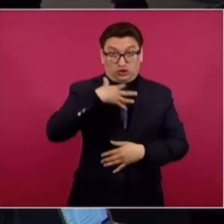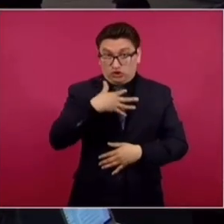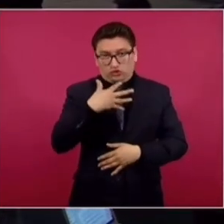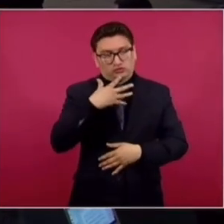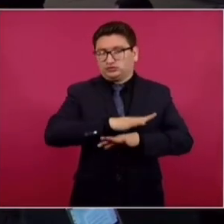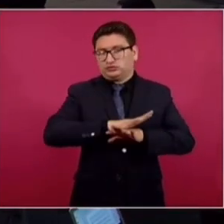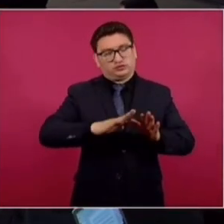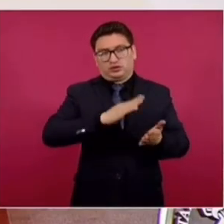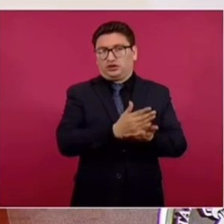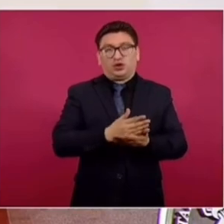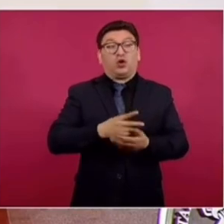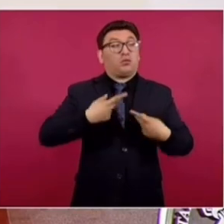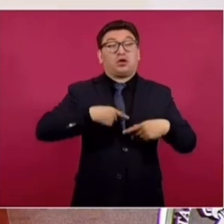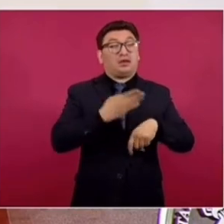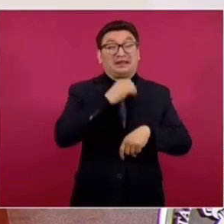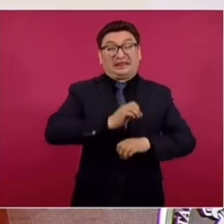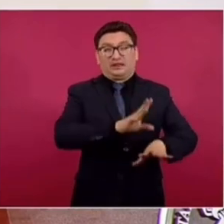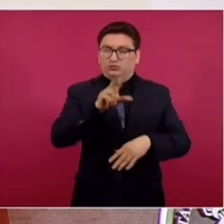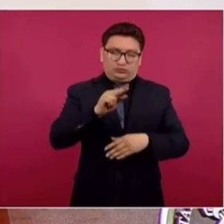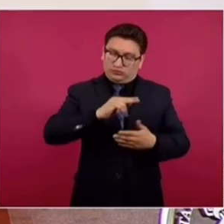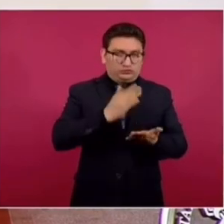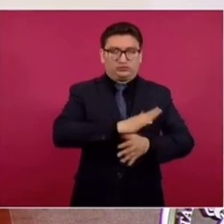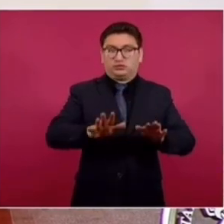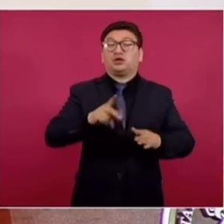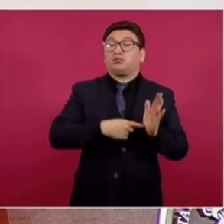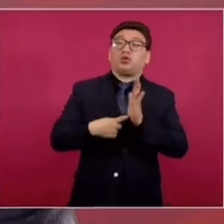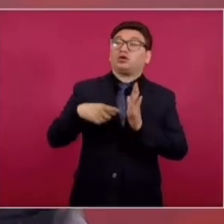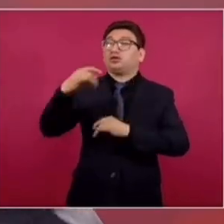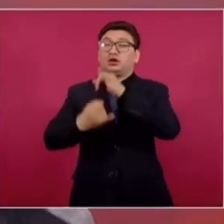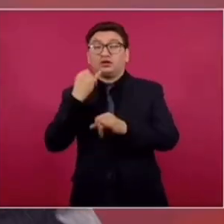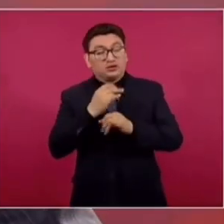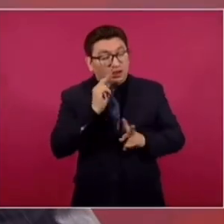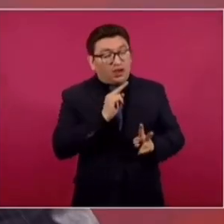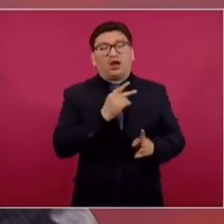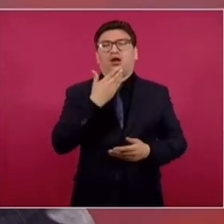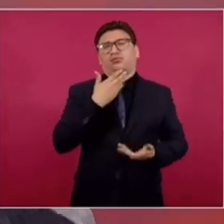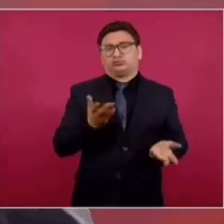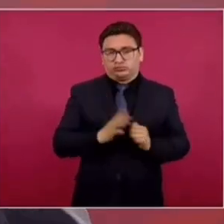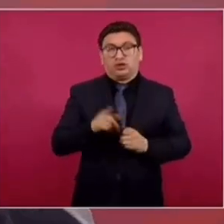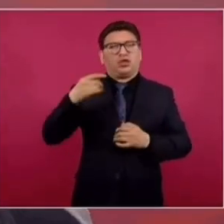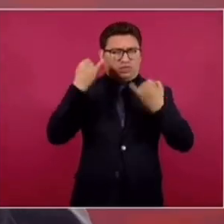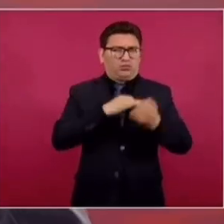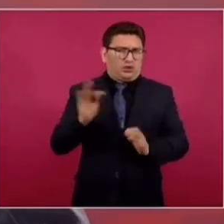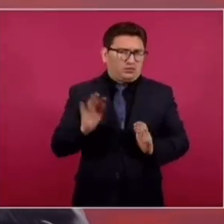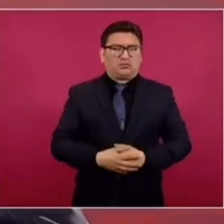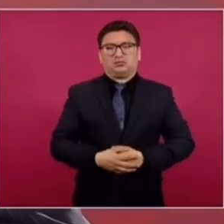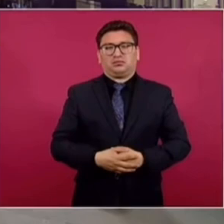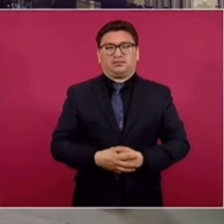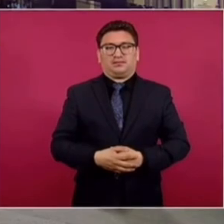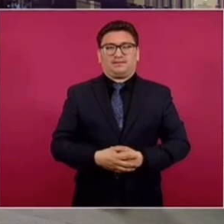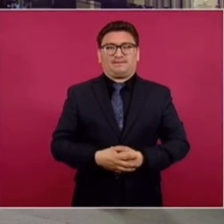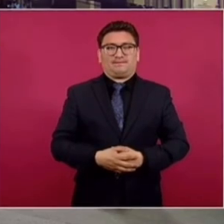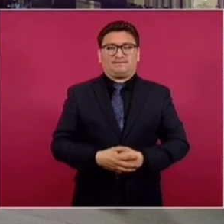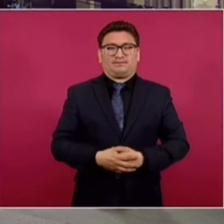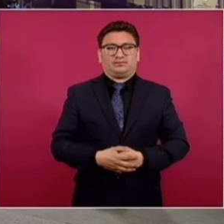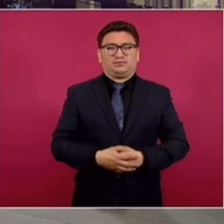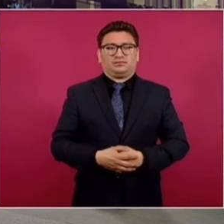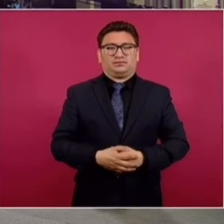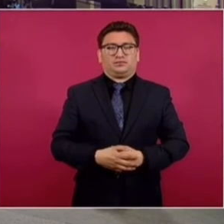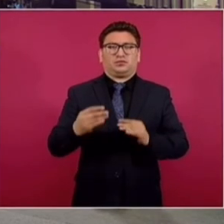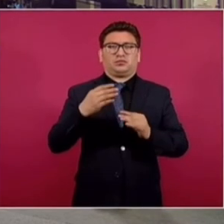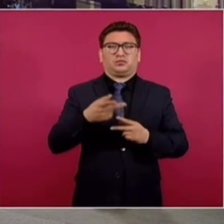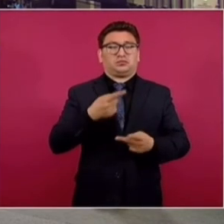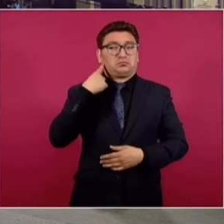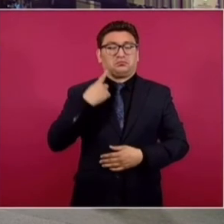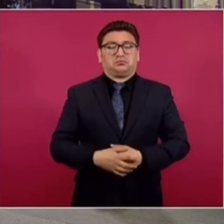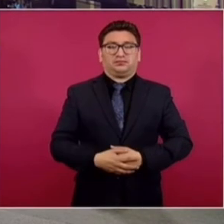la impunidad, ¿qué pueden hacer? Nada. Inventar. Eso sí. Presidente, ¿pero qué dicen los familiares de estos niños? Por ejemplo, son